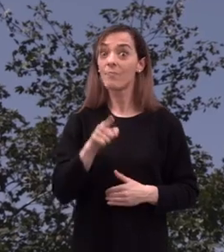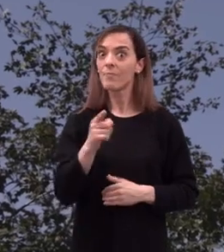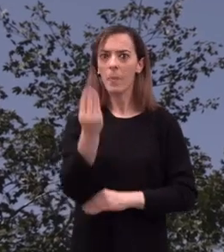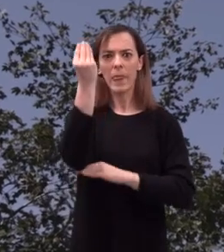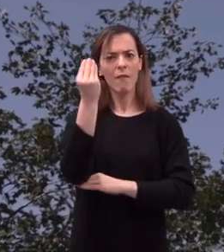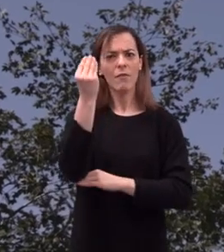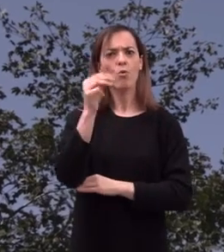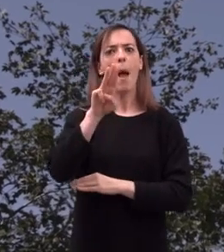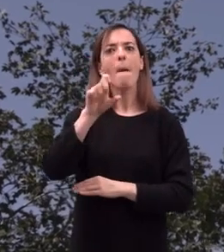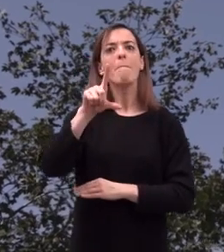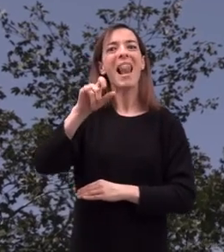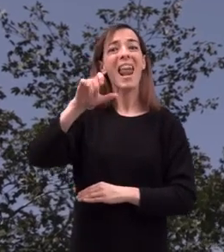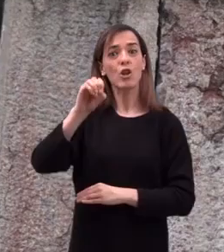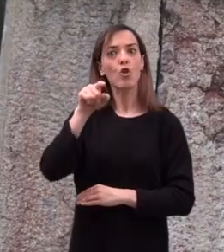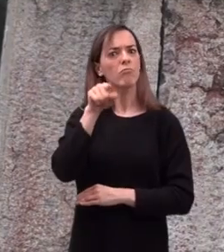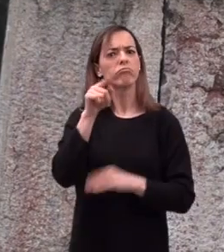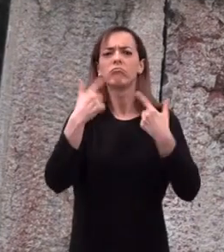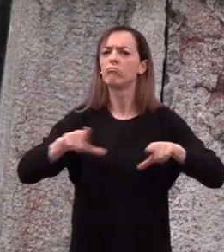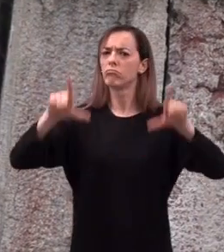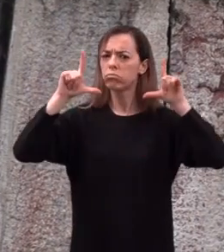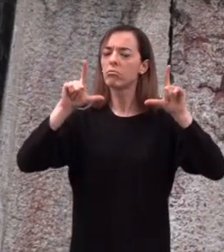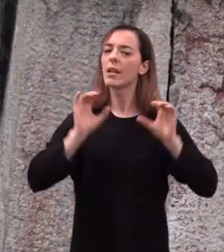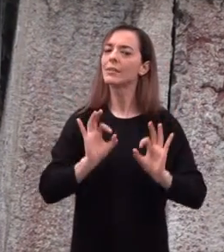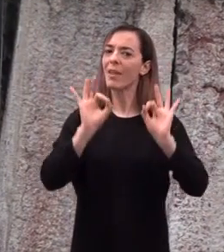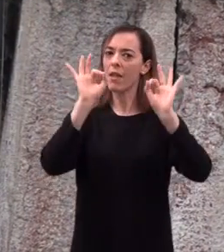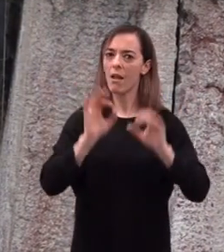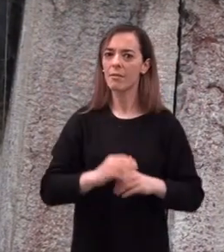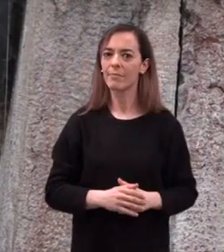figura de Pelayo alcanzaba un especial protagonismo.